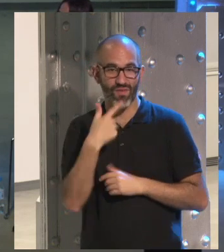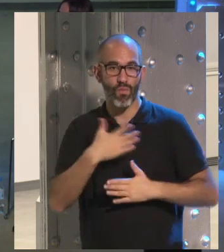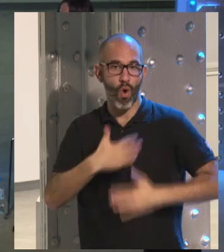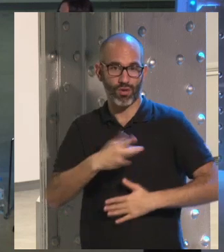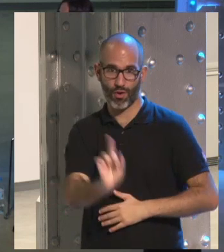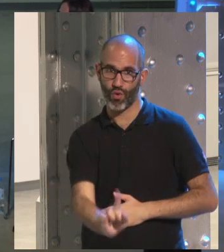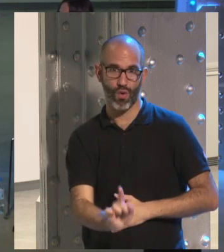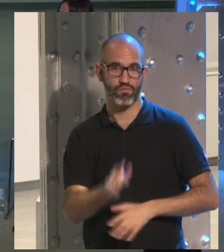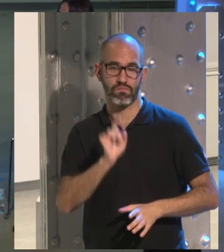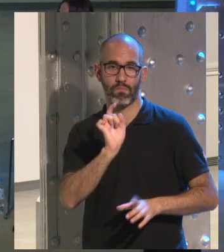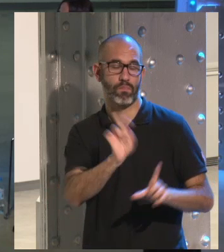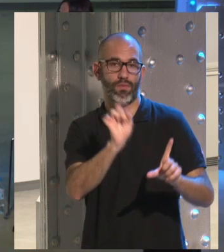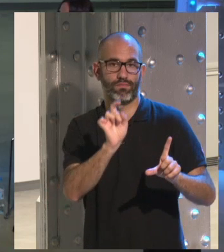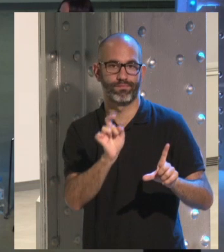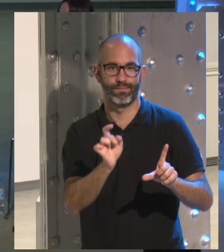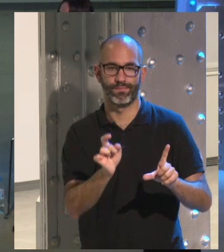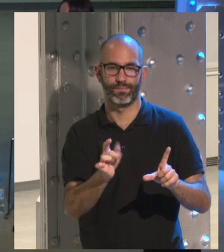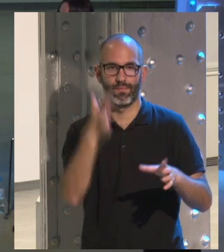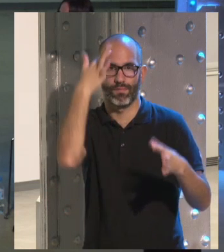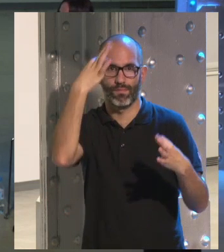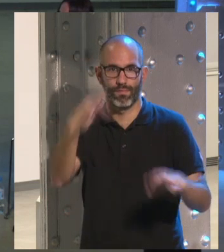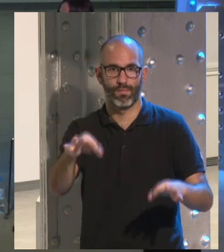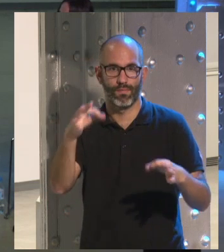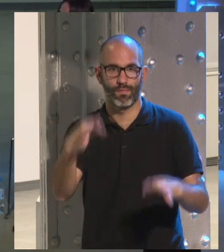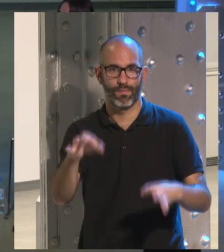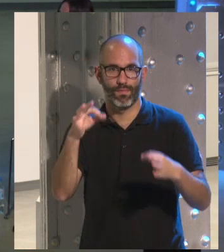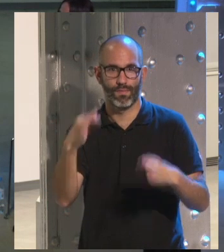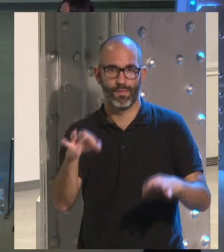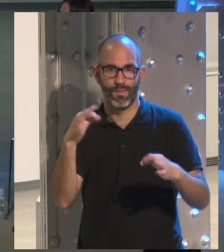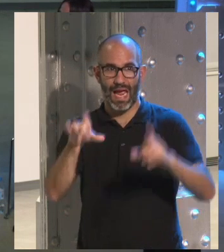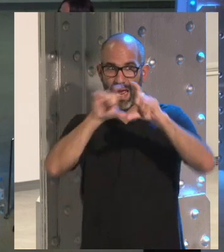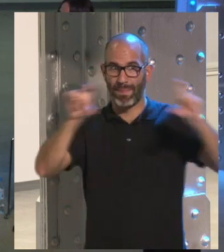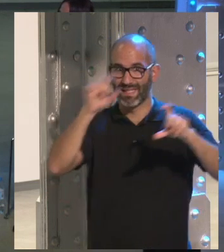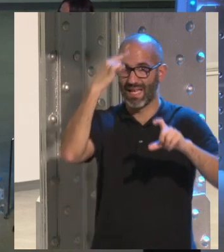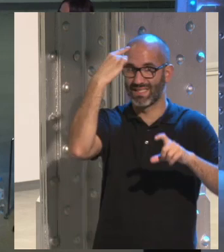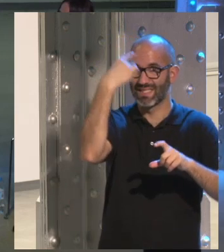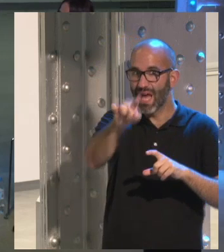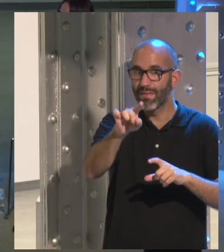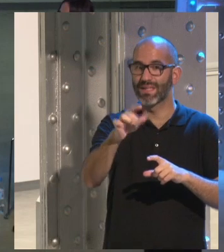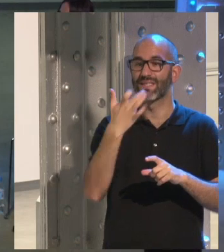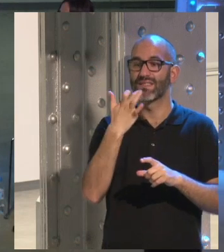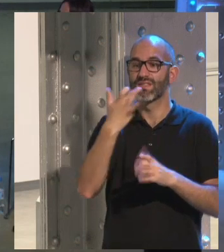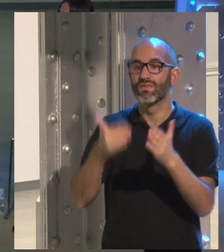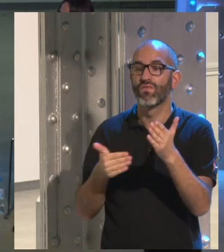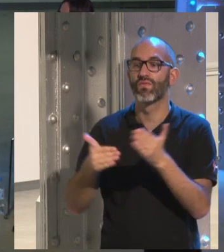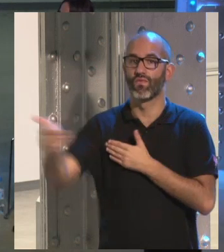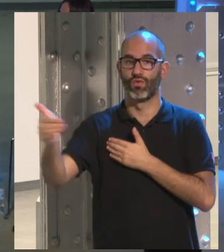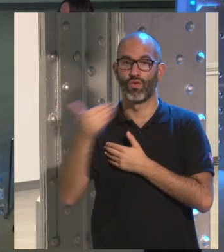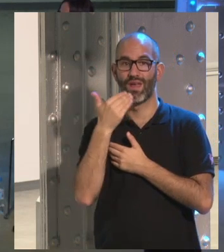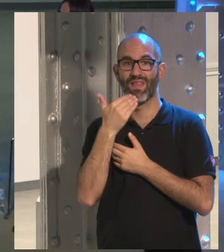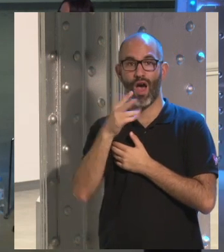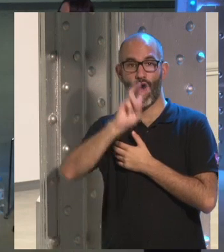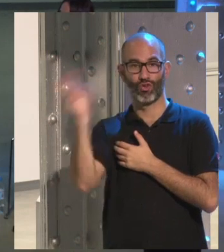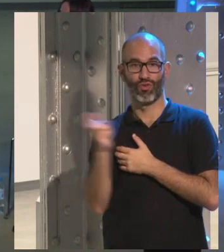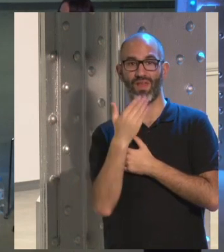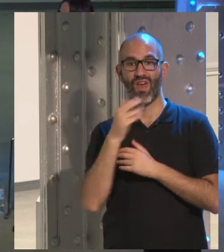a aceptar las condiciones, esa empresa ya sabe perfectamente que si vuelve a aparecer otro caso con un menor de edad, va a volver a pasar